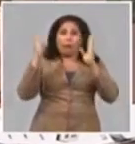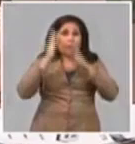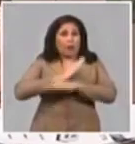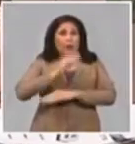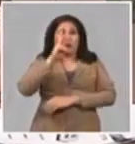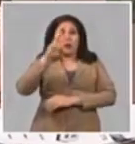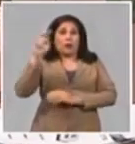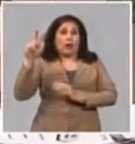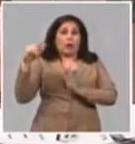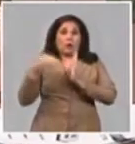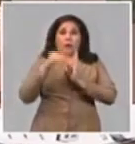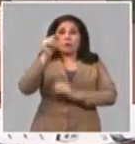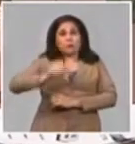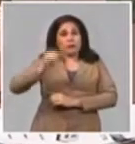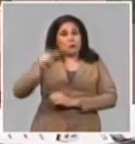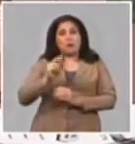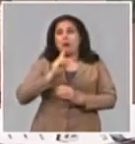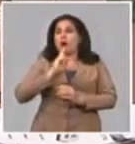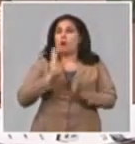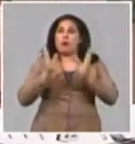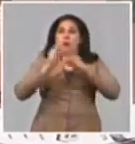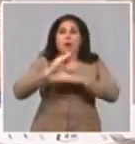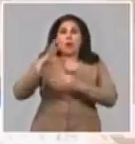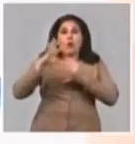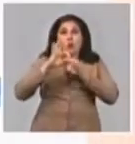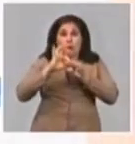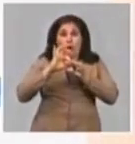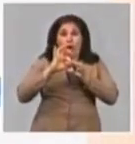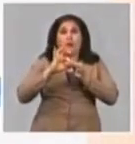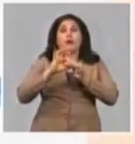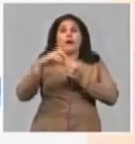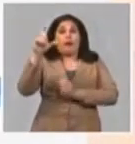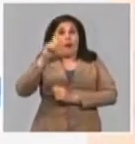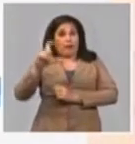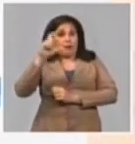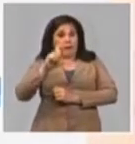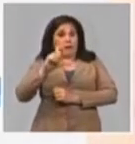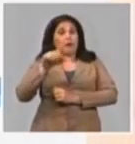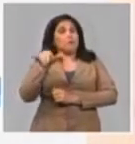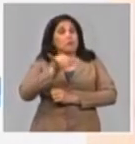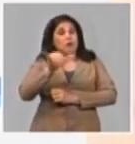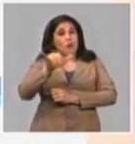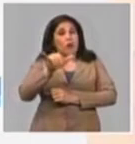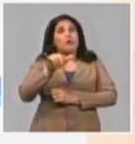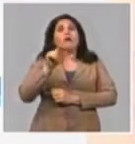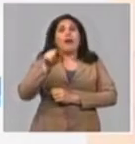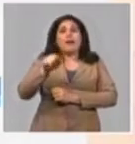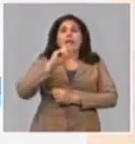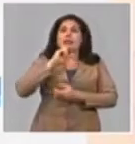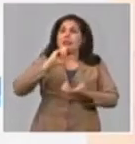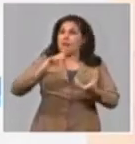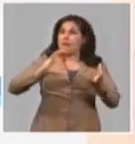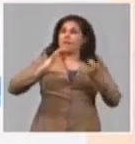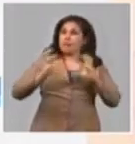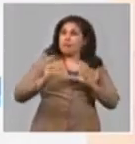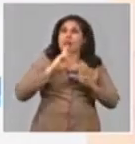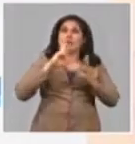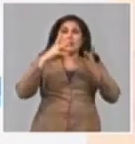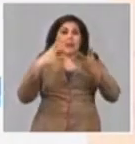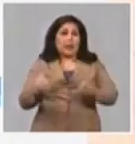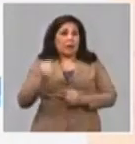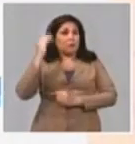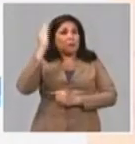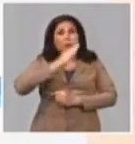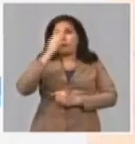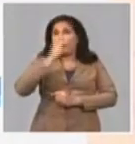32 mil personas. En Guane, en la Catalina y en el Valle tenemos bien complicado con el tema de la sequía la